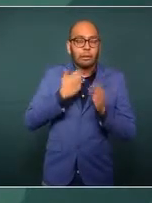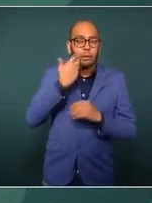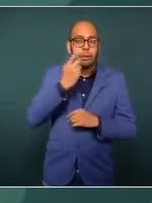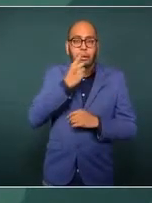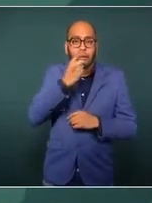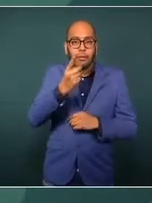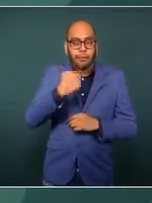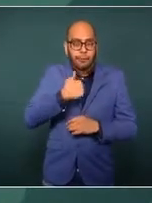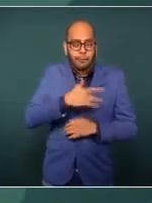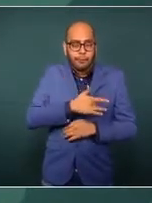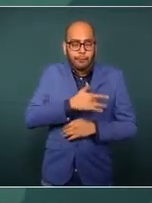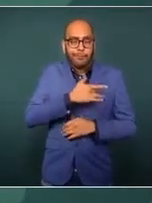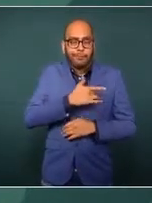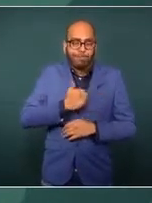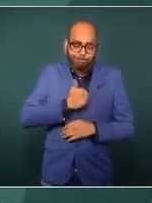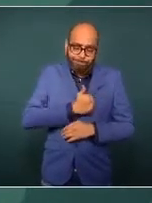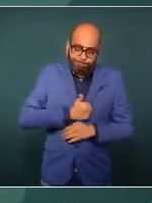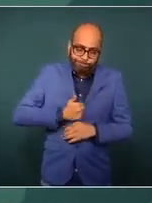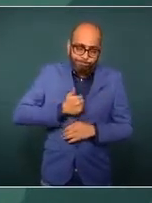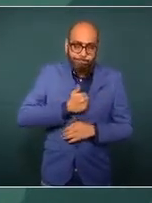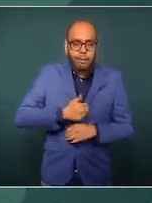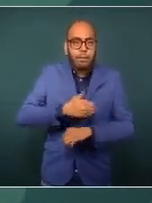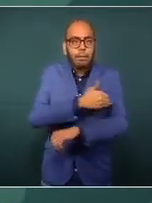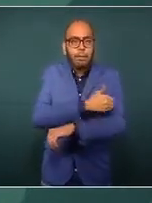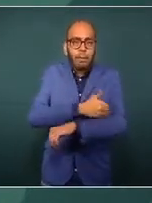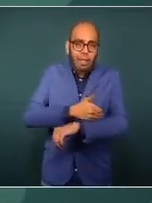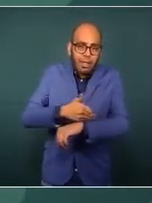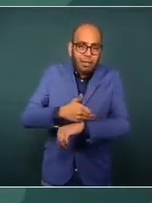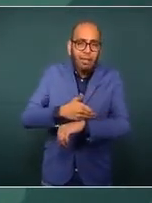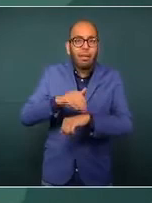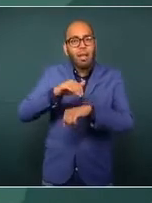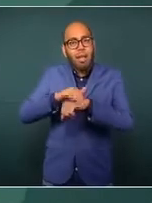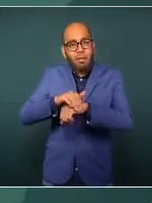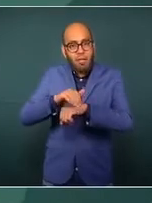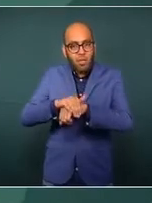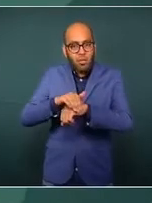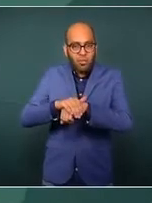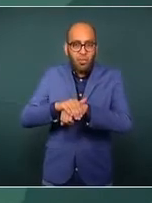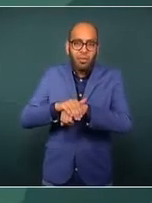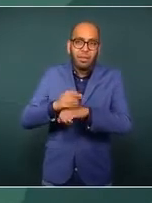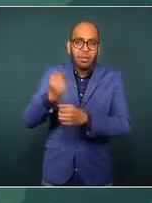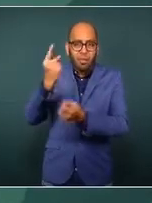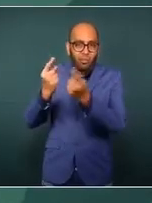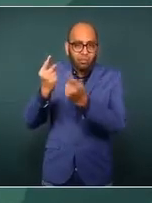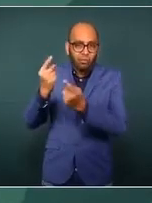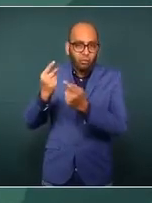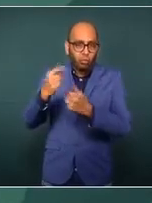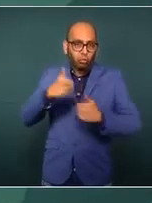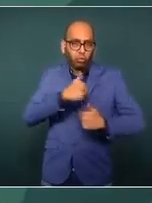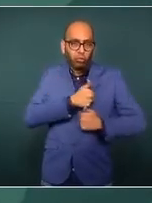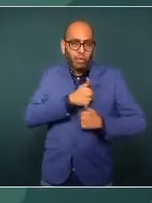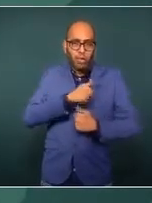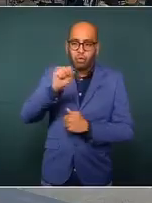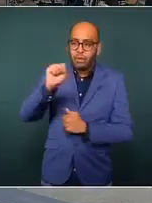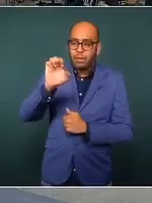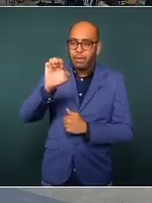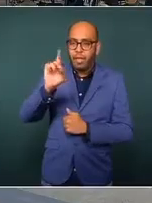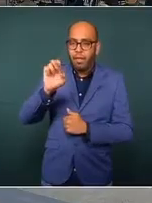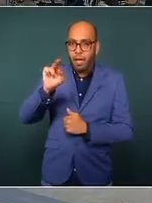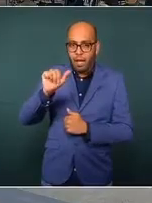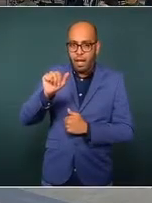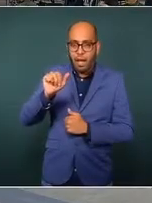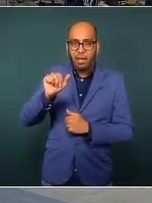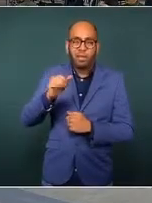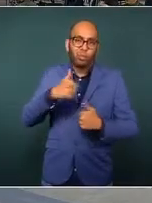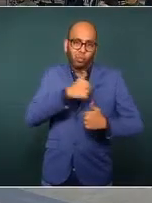pésame a los familiares y amigos de los elementos de Sedena que lamentablemente perdieron la